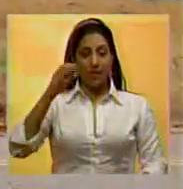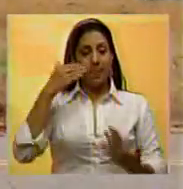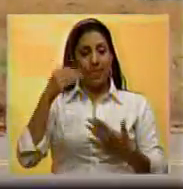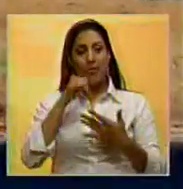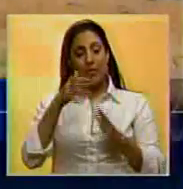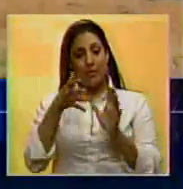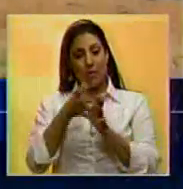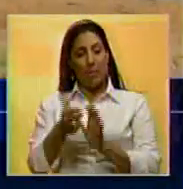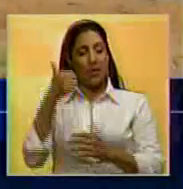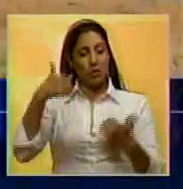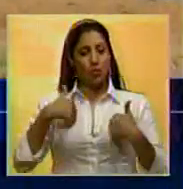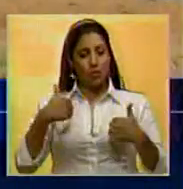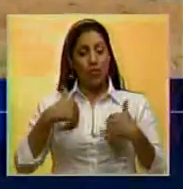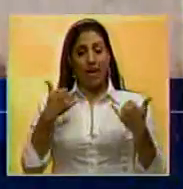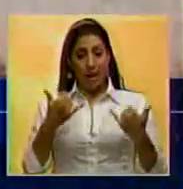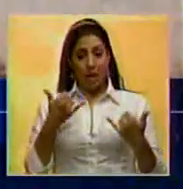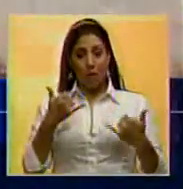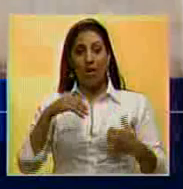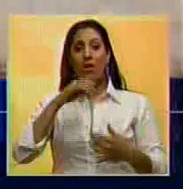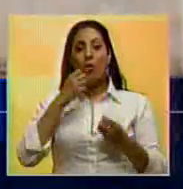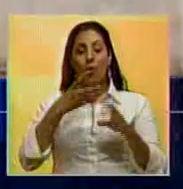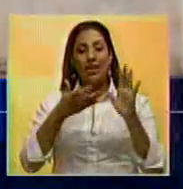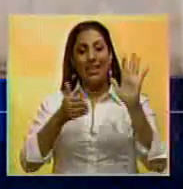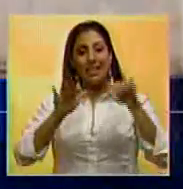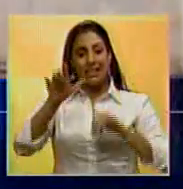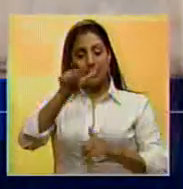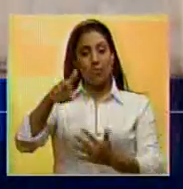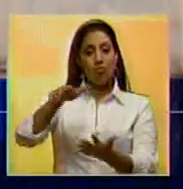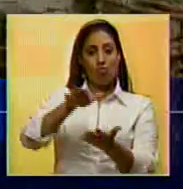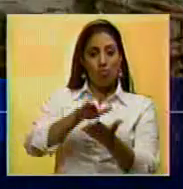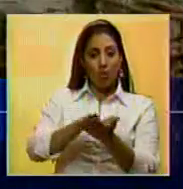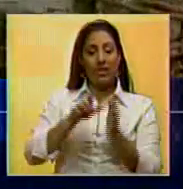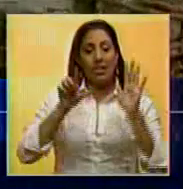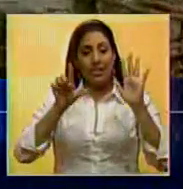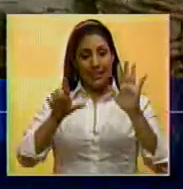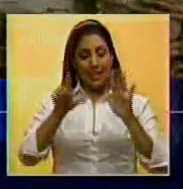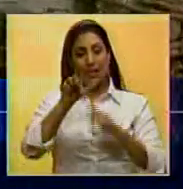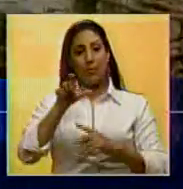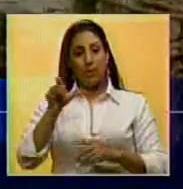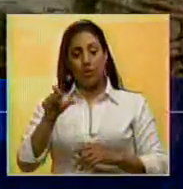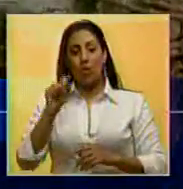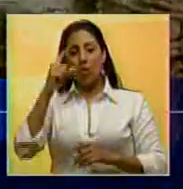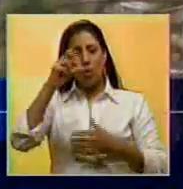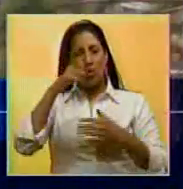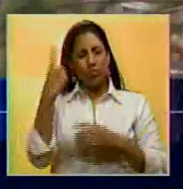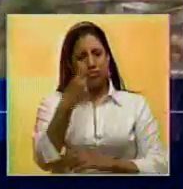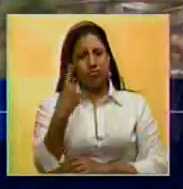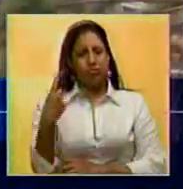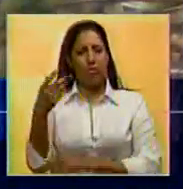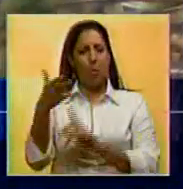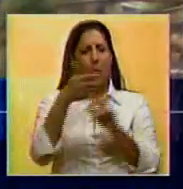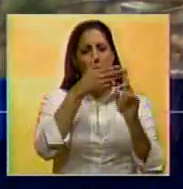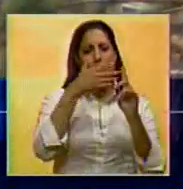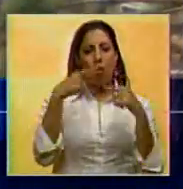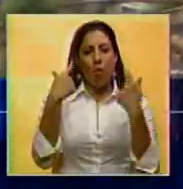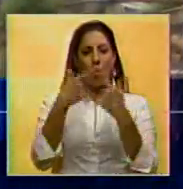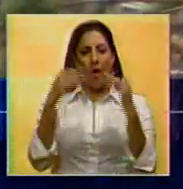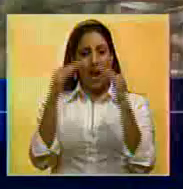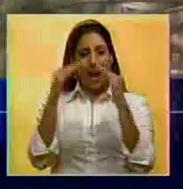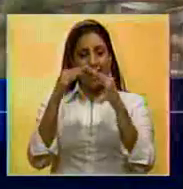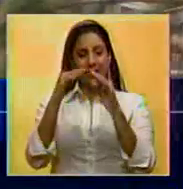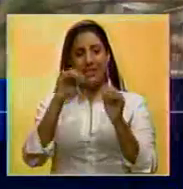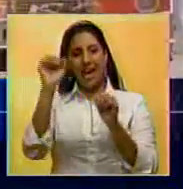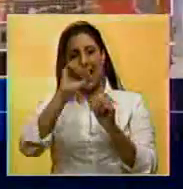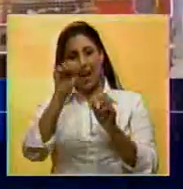Georgia, la entidad más afectada hasta el momento, se registraron 15 muertes, 7 de estas cuando un tornado golpeó un área de casas